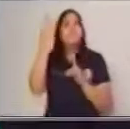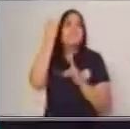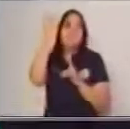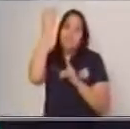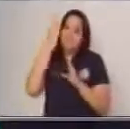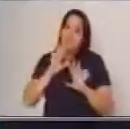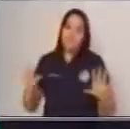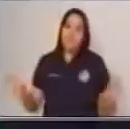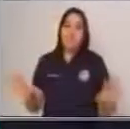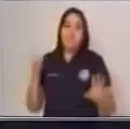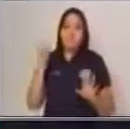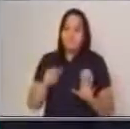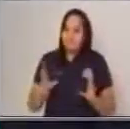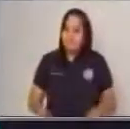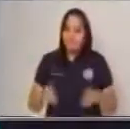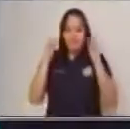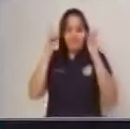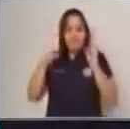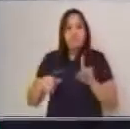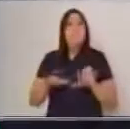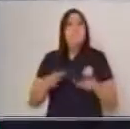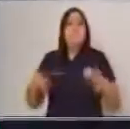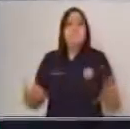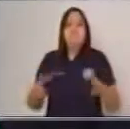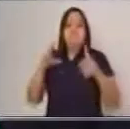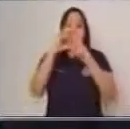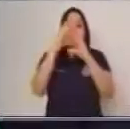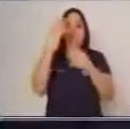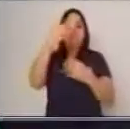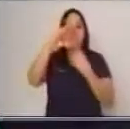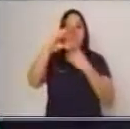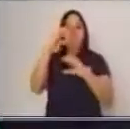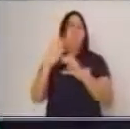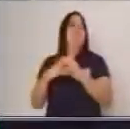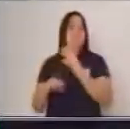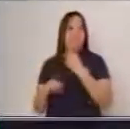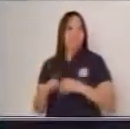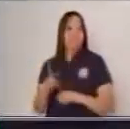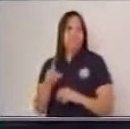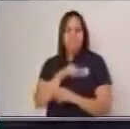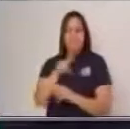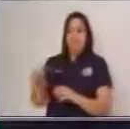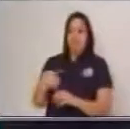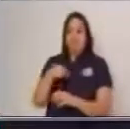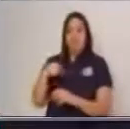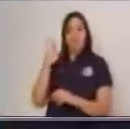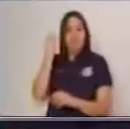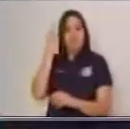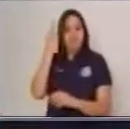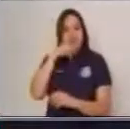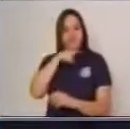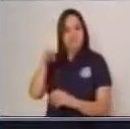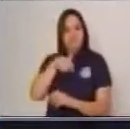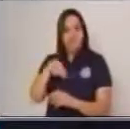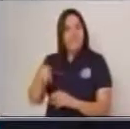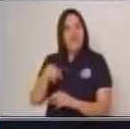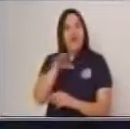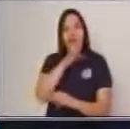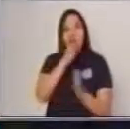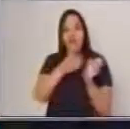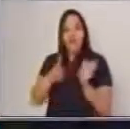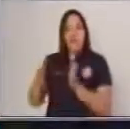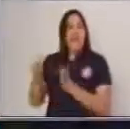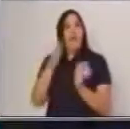esto se va a desarrollar, repito nuevamente, en un párrafo o en un texto, para que todo esto tenga un sentido lógico